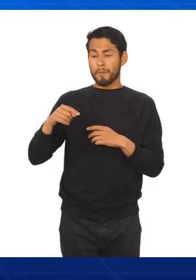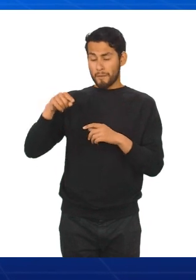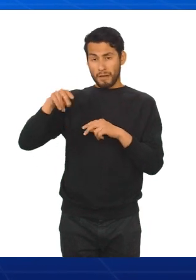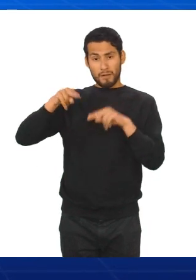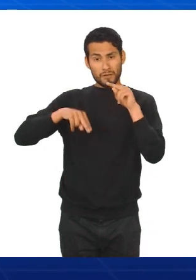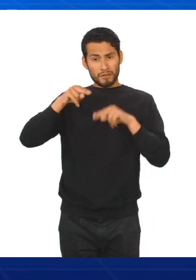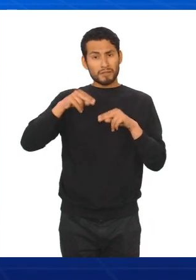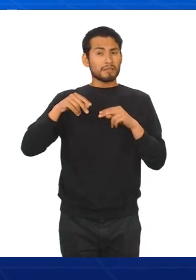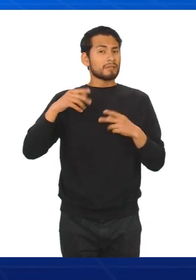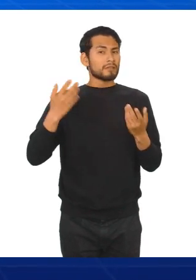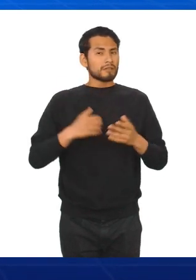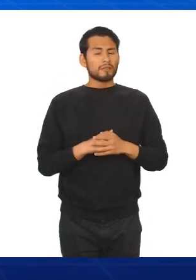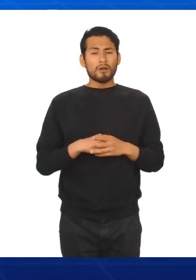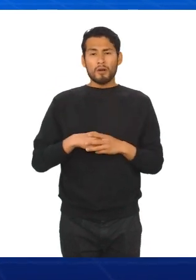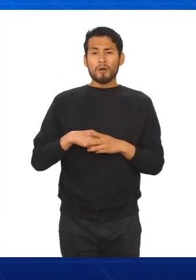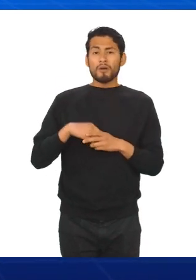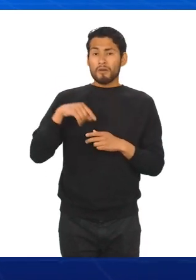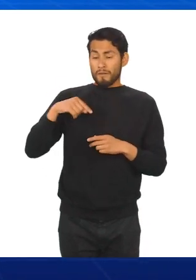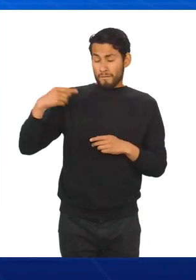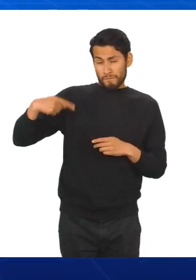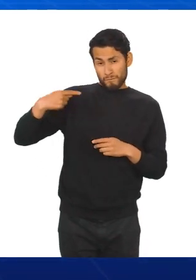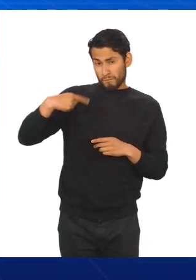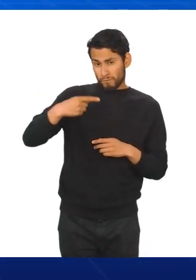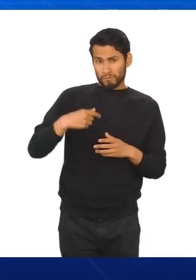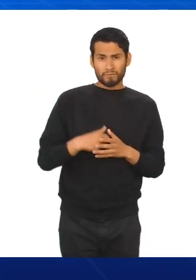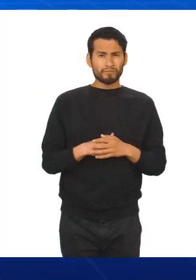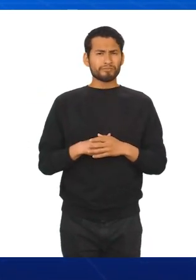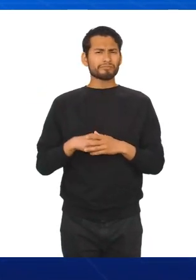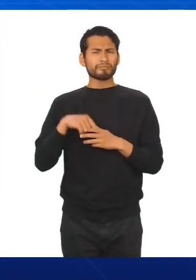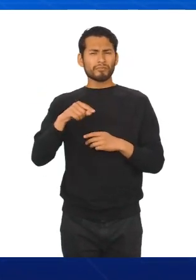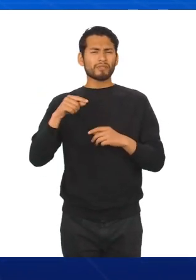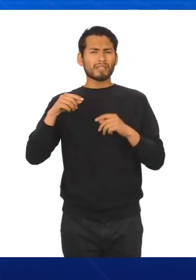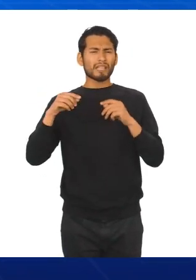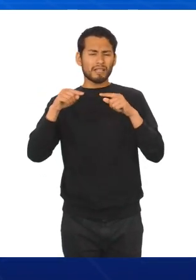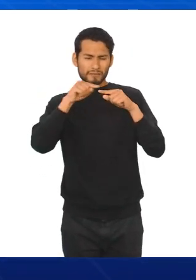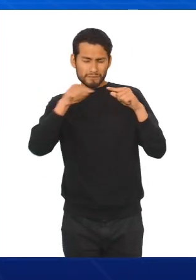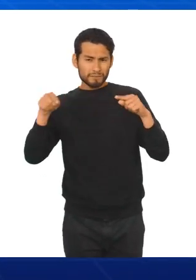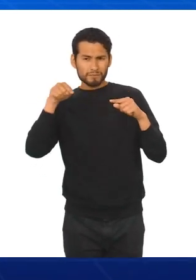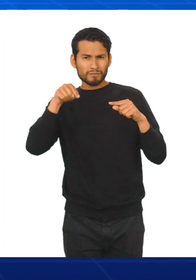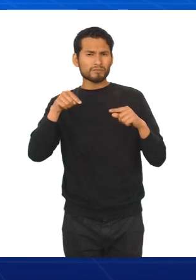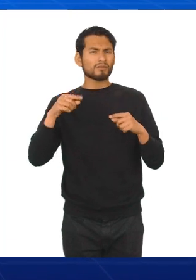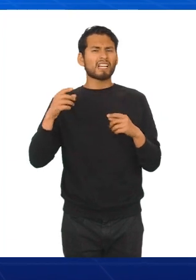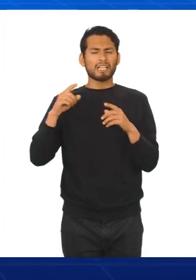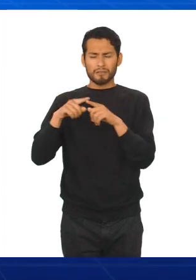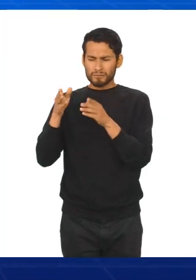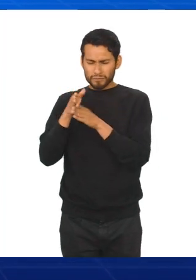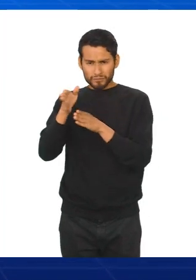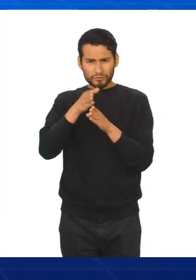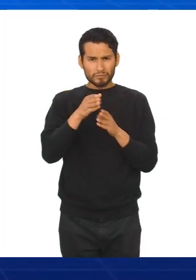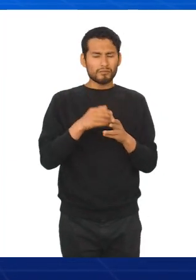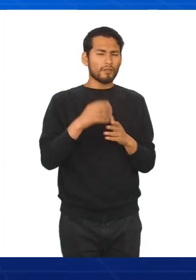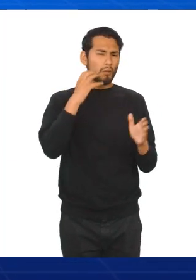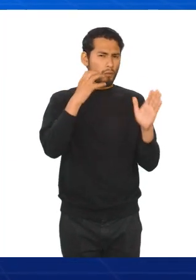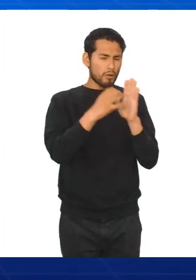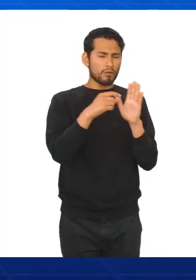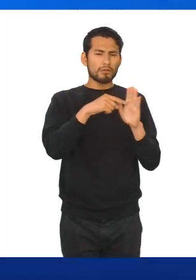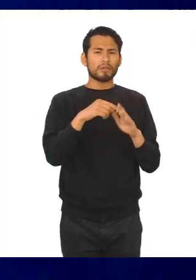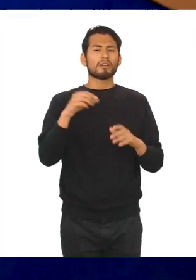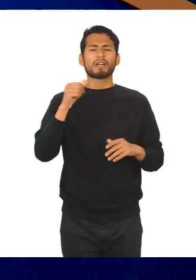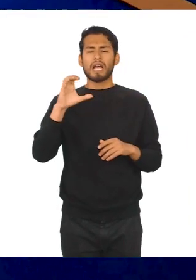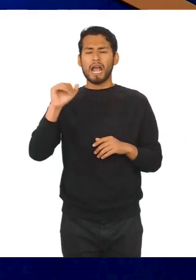histograma, polígono de frecuencias, diagrama lineal, diagrama de sectores, pictograma y cartograma.